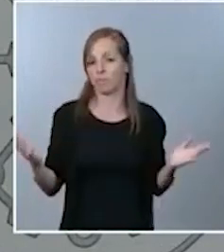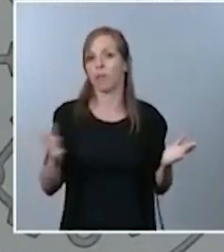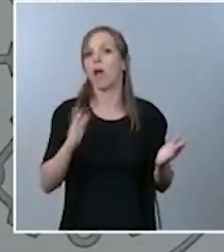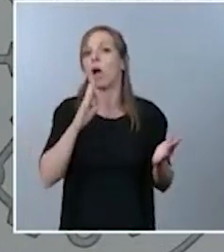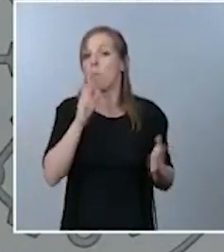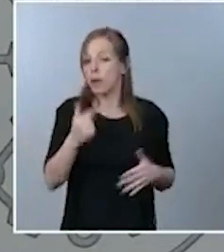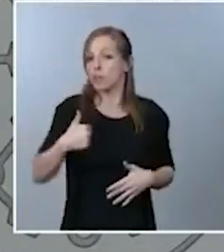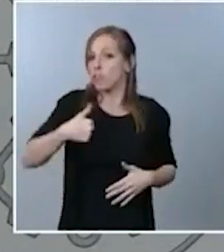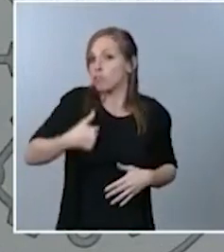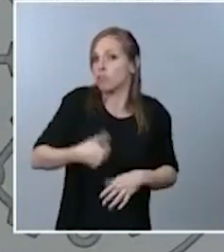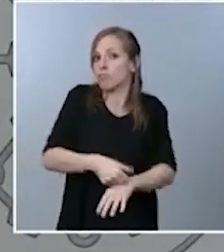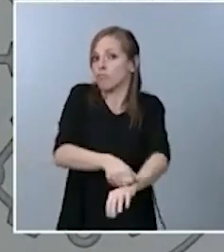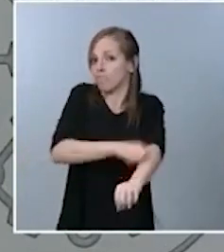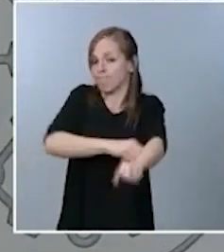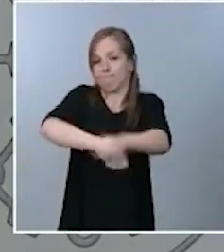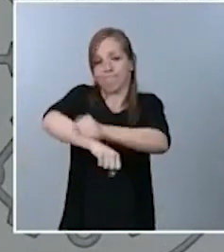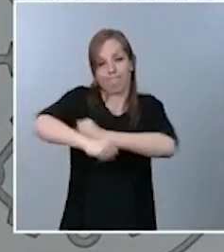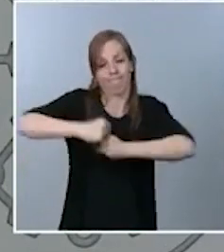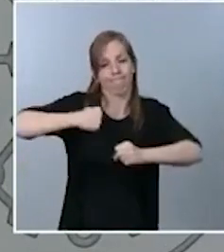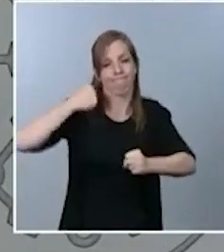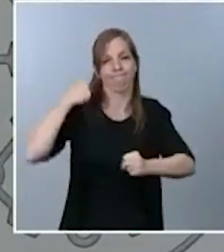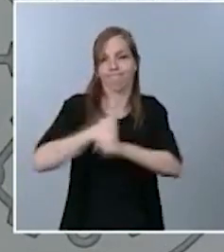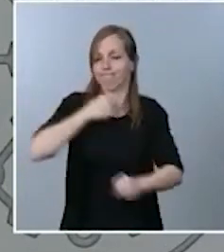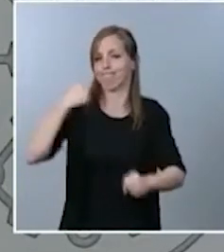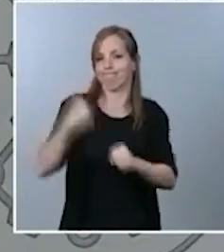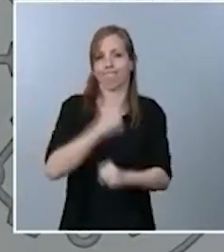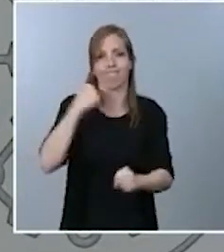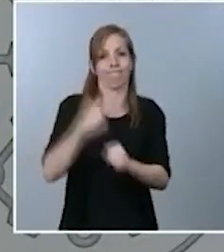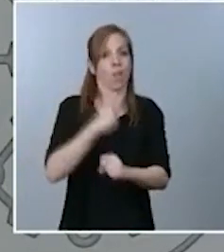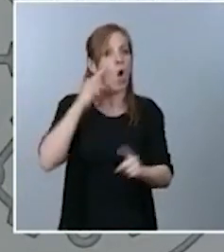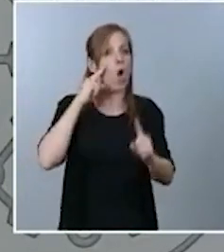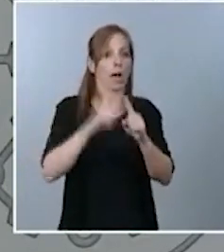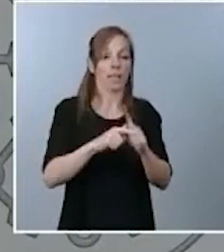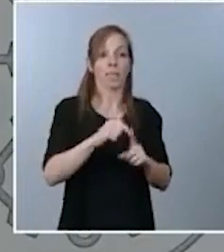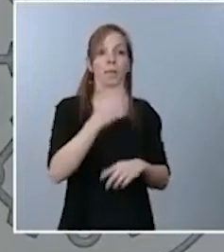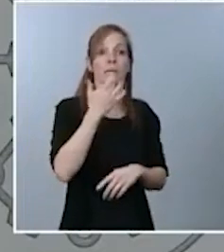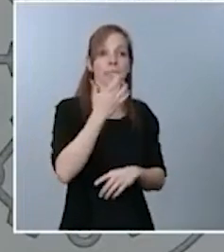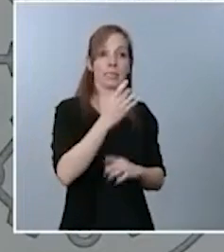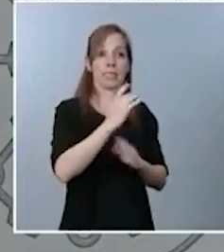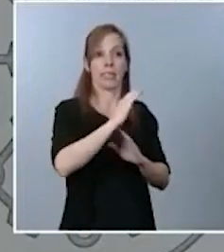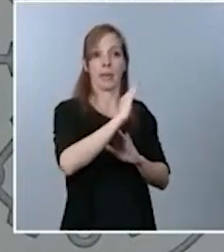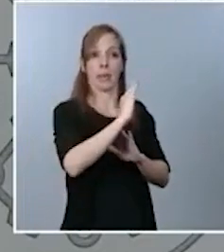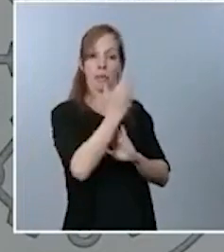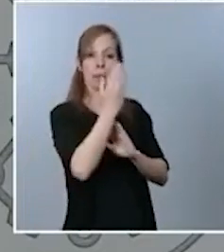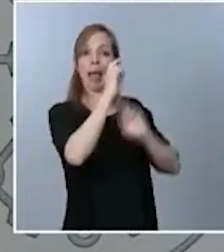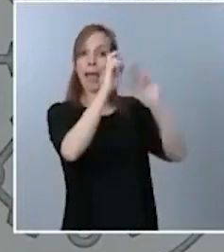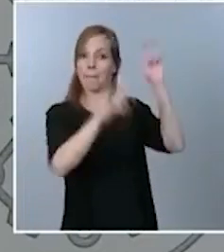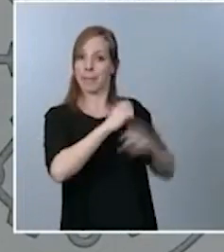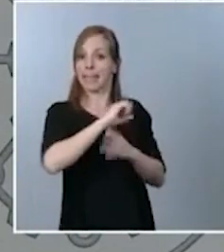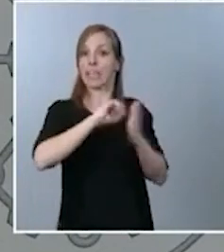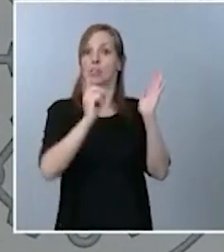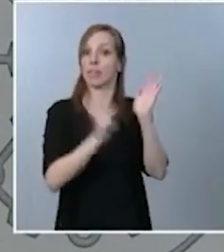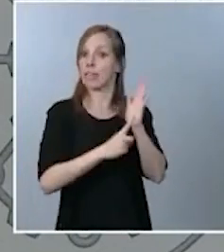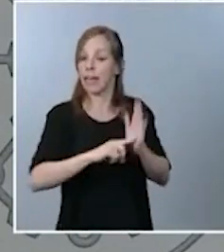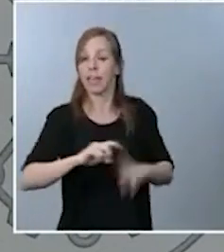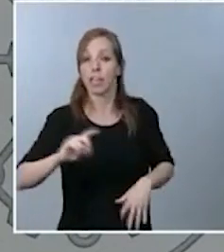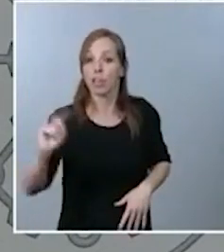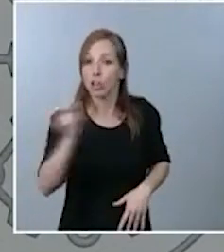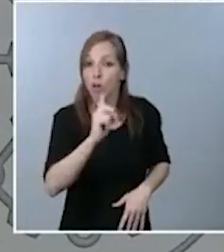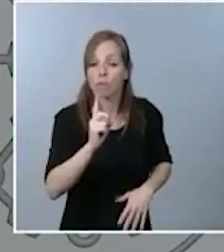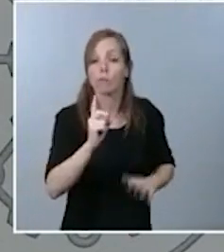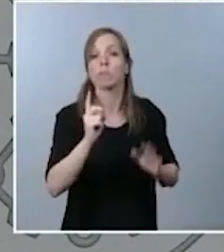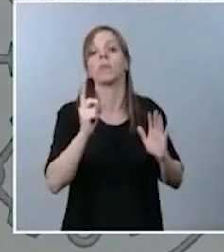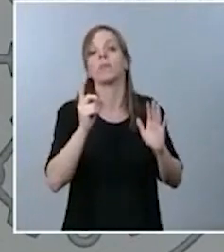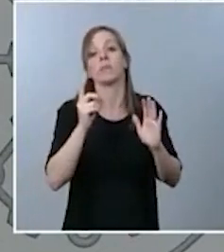para que todos aquellos que no han presentado enmiendas a la totalidad puedan salir satisfactorios del proceso de enmienda